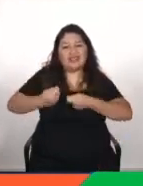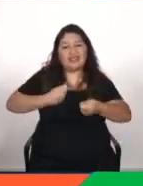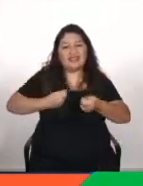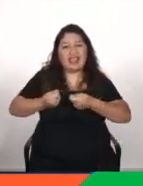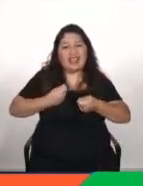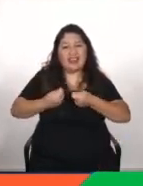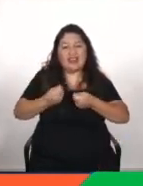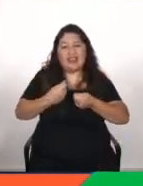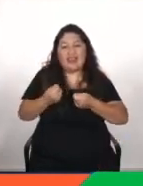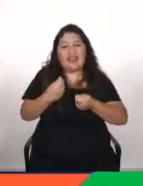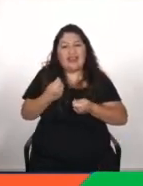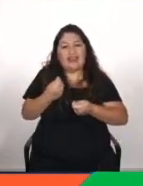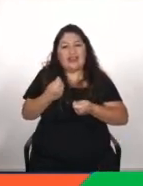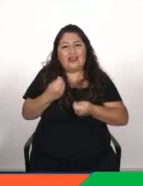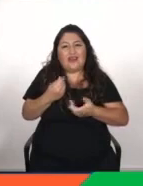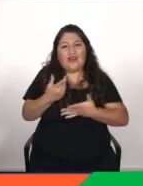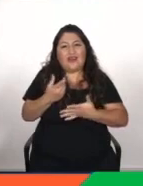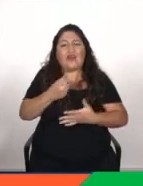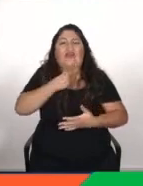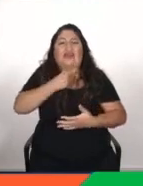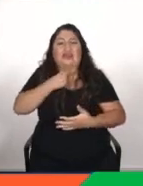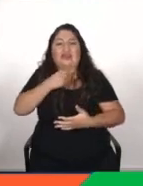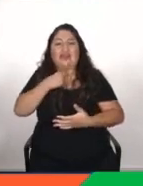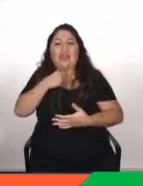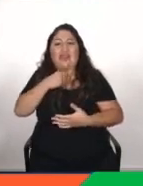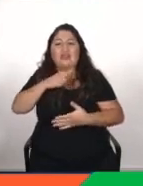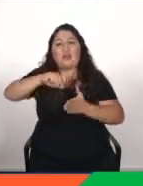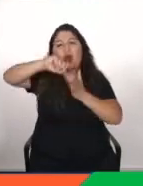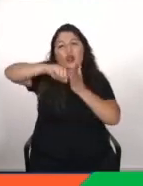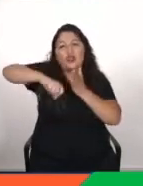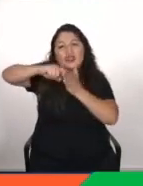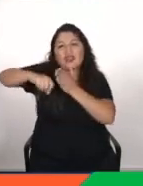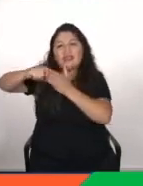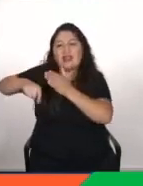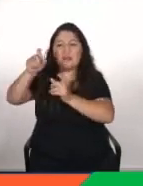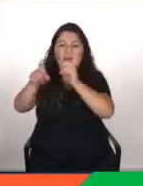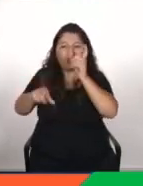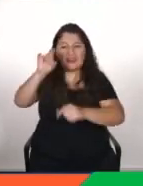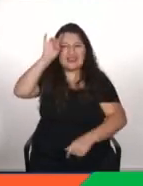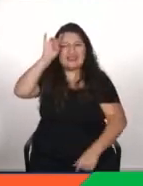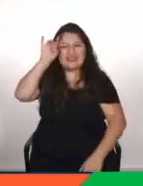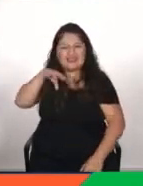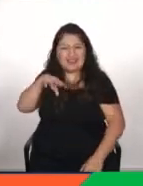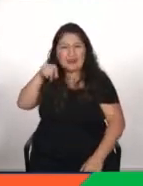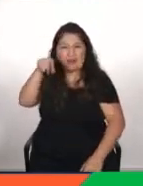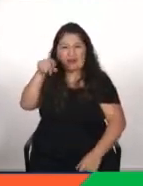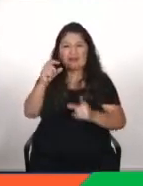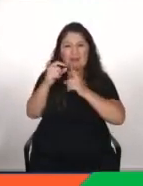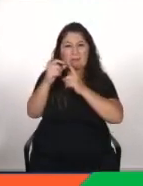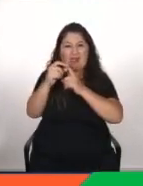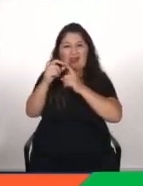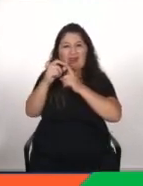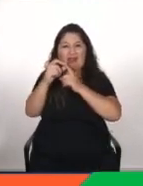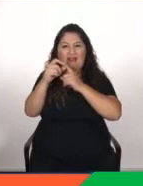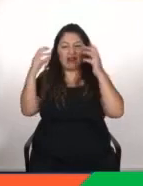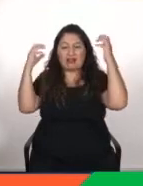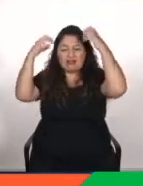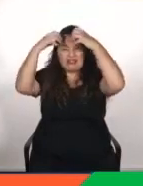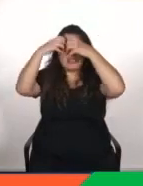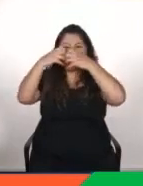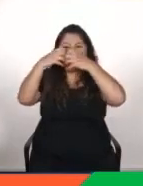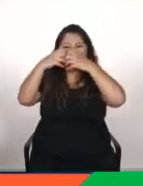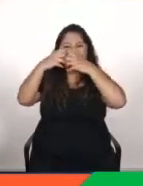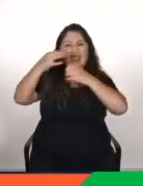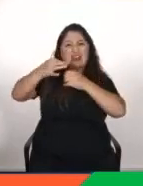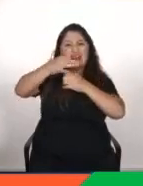buscar por contratar gente que sepa estos temas entonces me gustaría que nos hablara un poco y nos explicara qué son estas famosas redes neuronales se